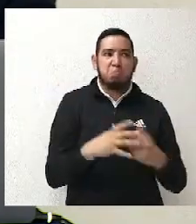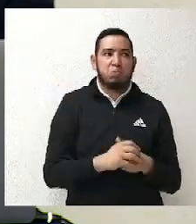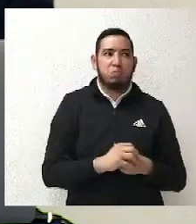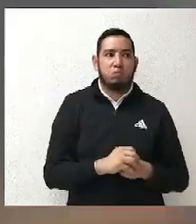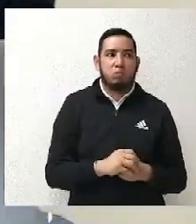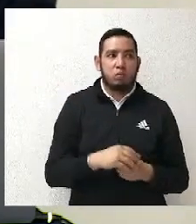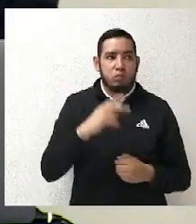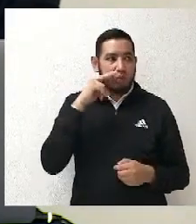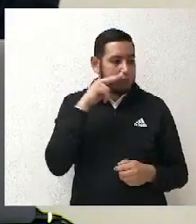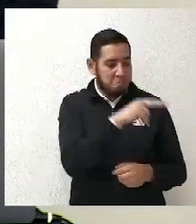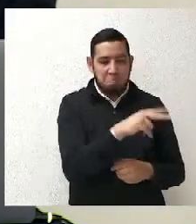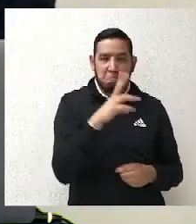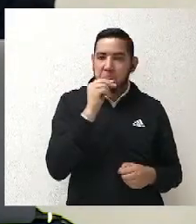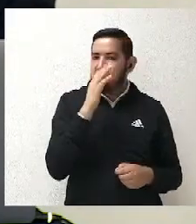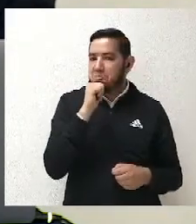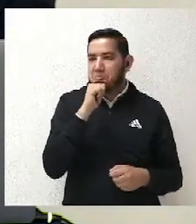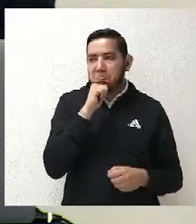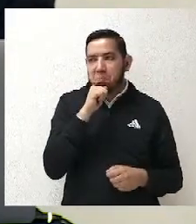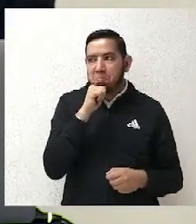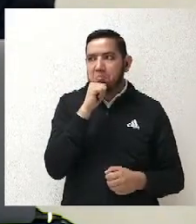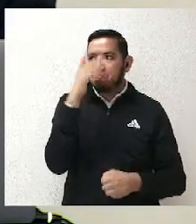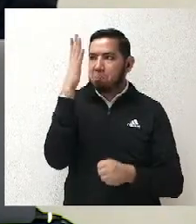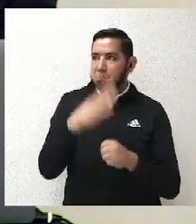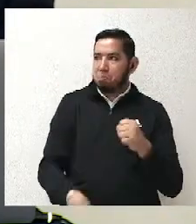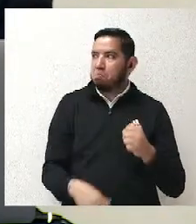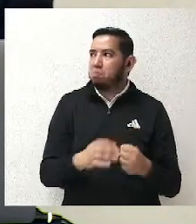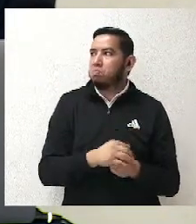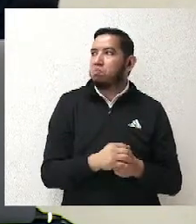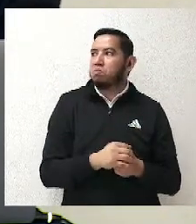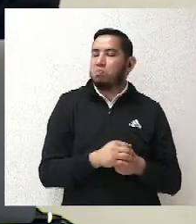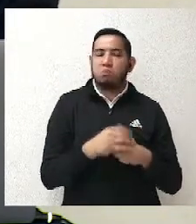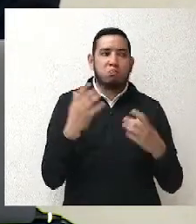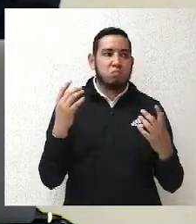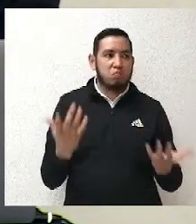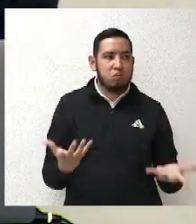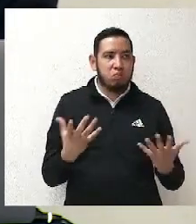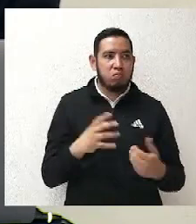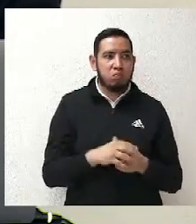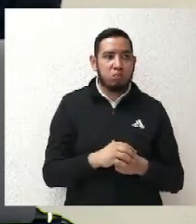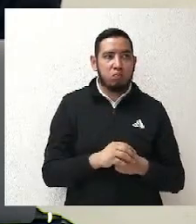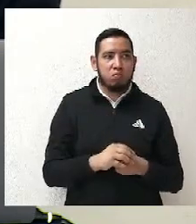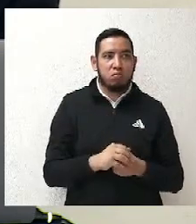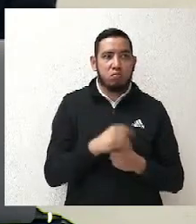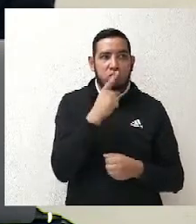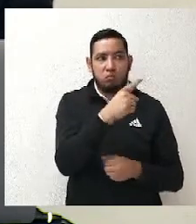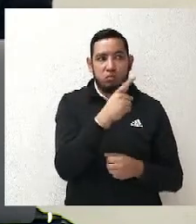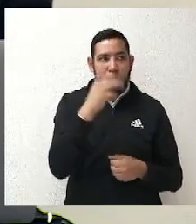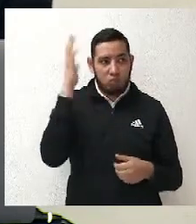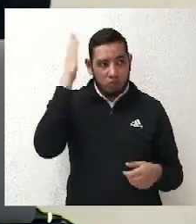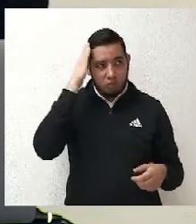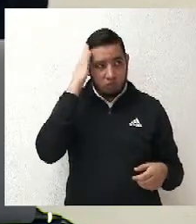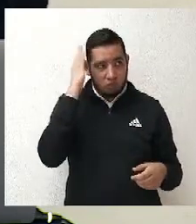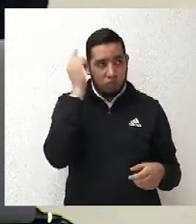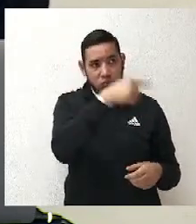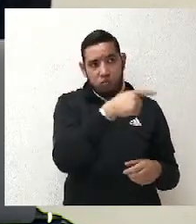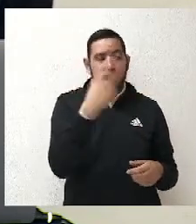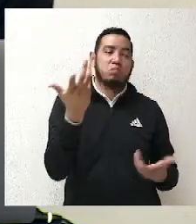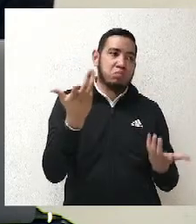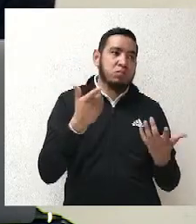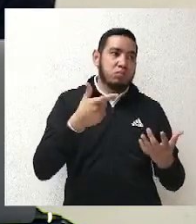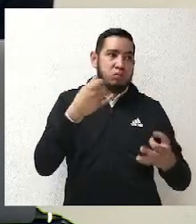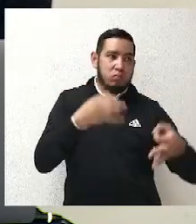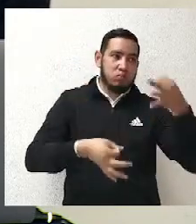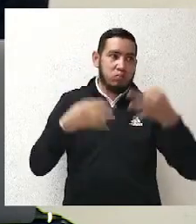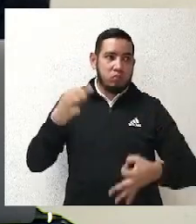encuesta no determinaba quién iba a ser el candidato, inclusive si leemos completa la convocatoria, la última palabra la tenía el